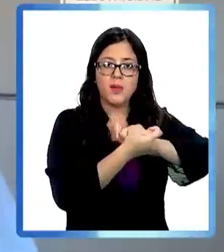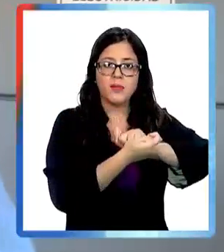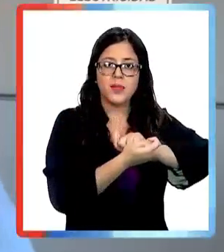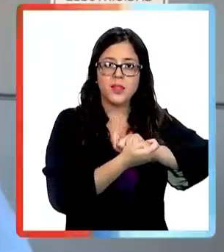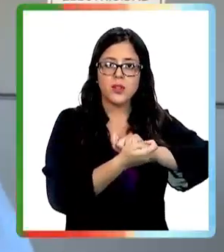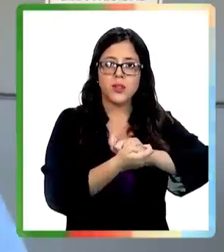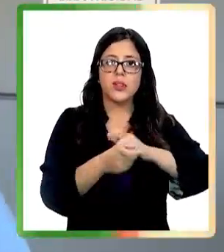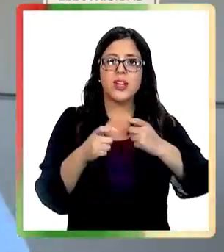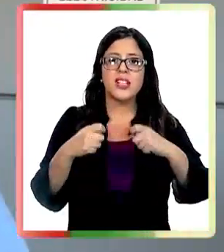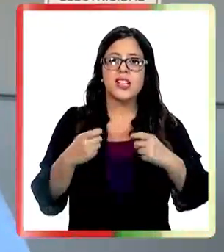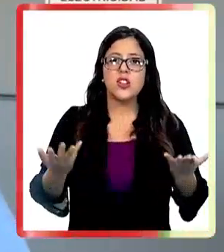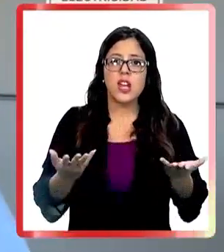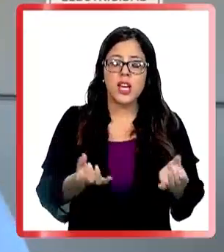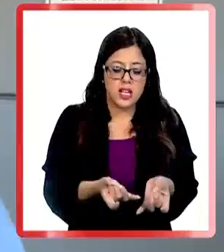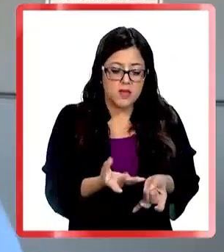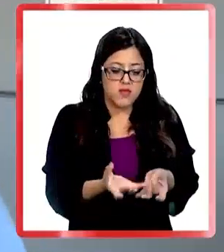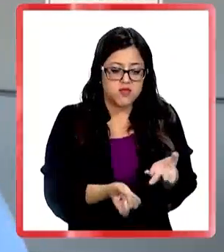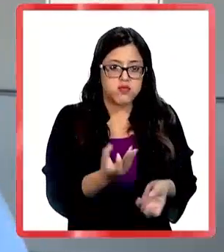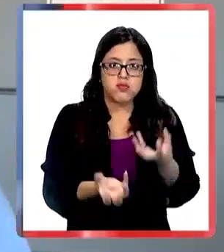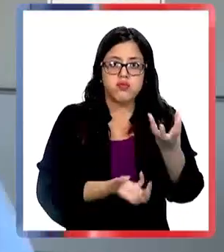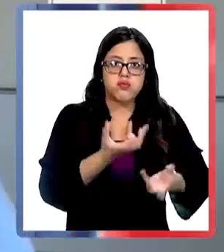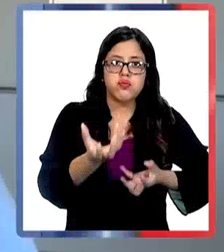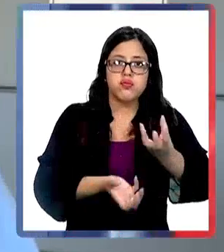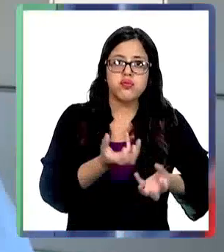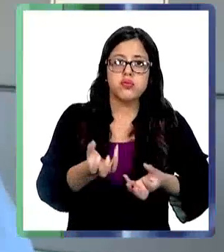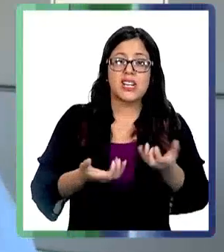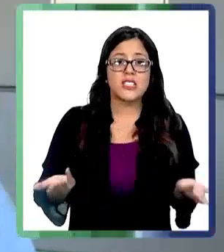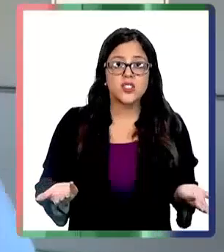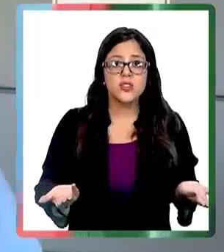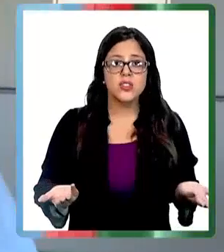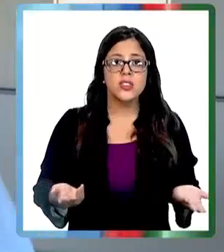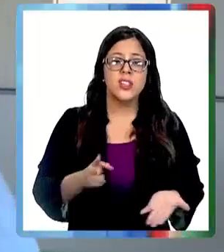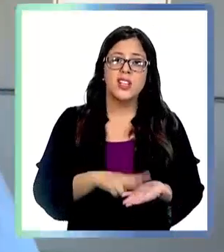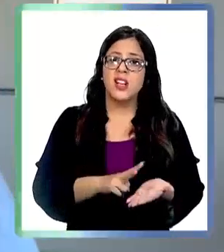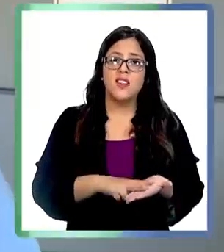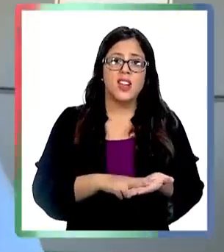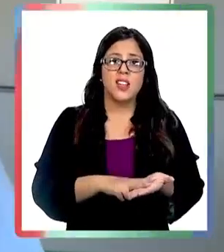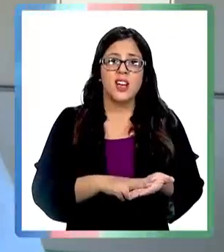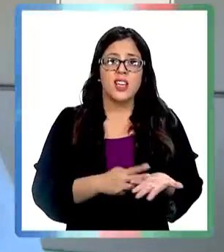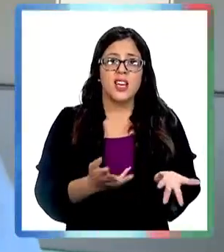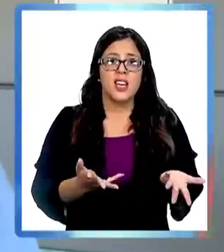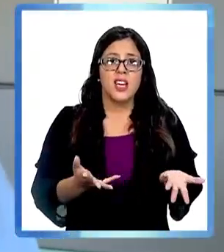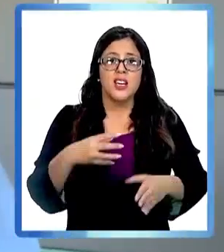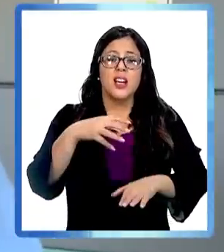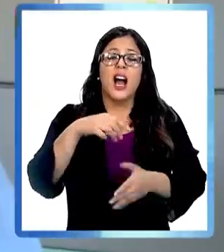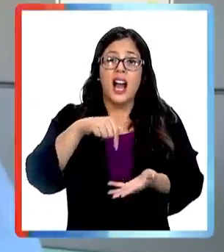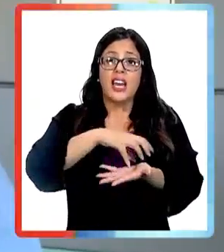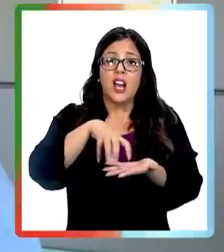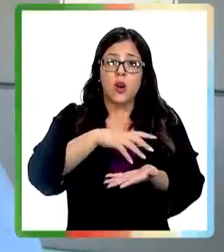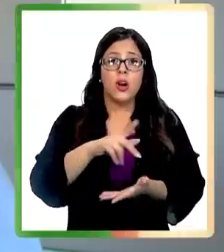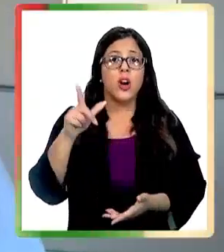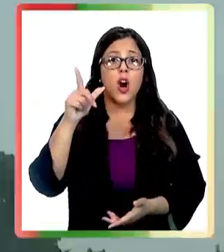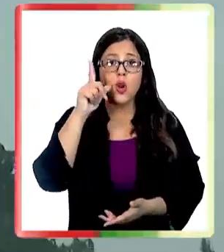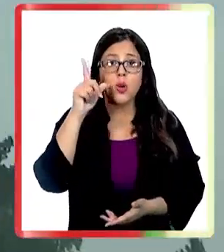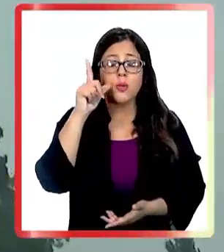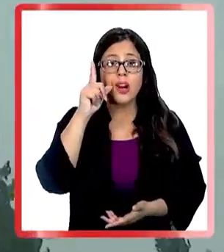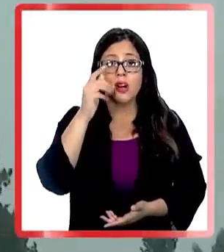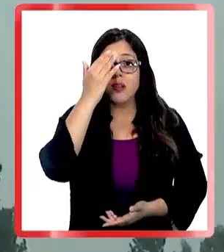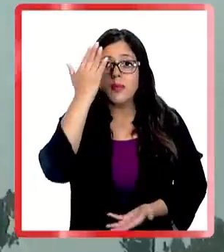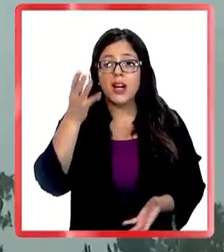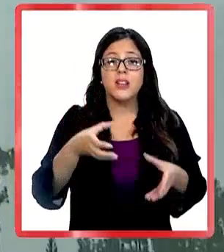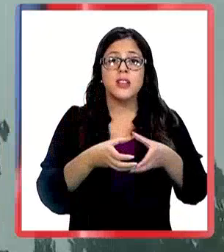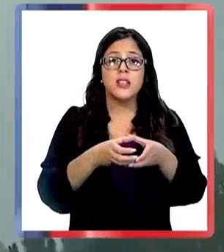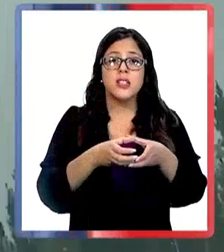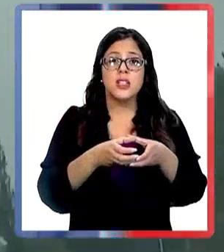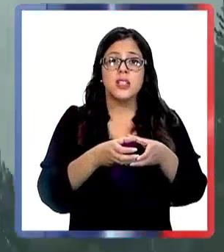patente adulterada, tratando de prender focos o prendiendo focos. Entonces, la verdad es que la situación de Lumaco hoy día es crítica.